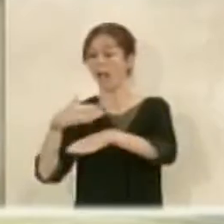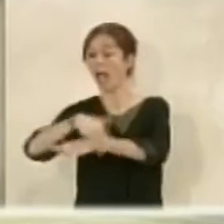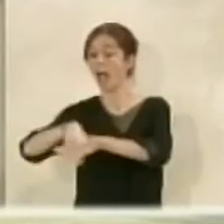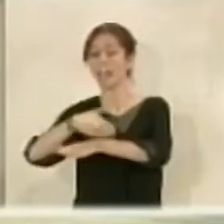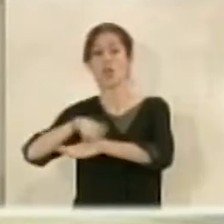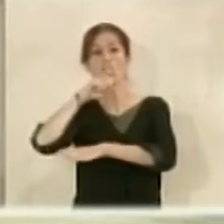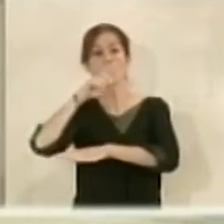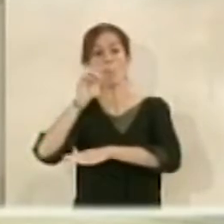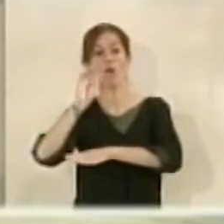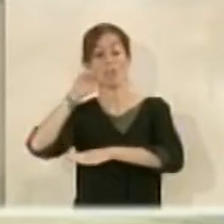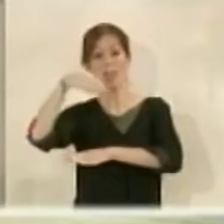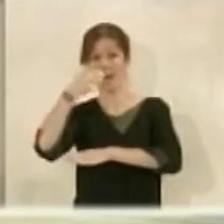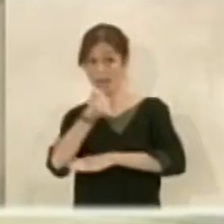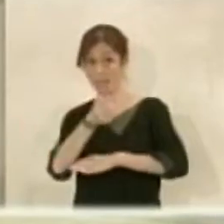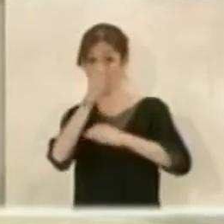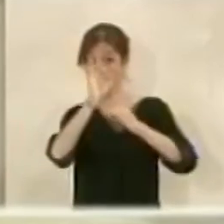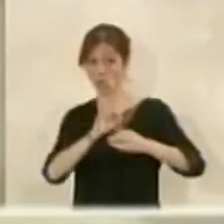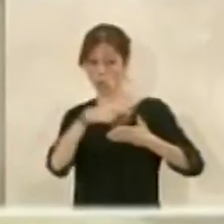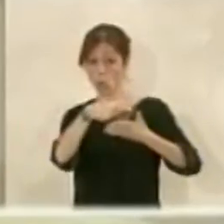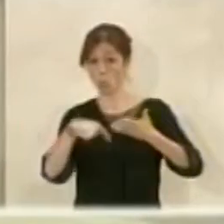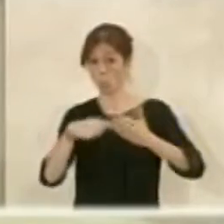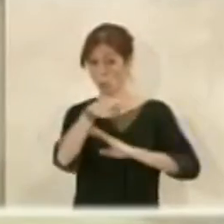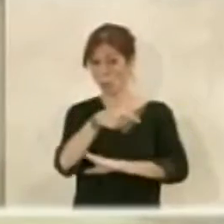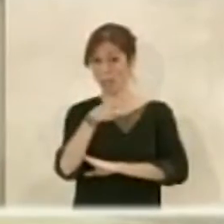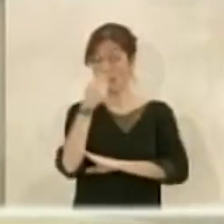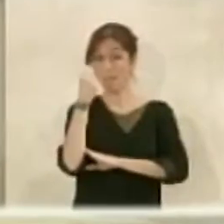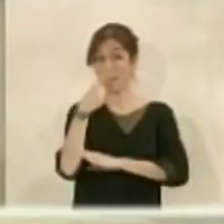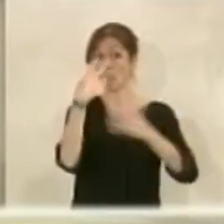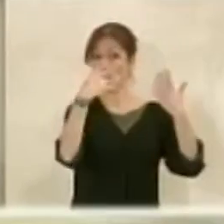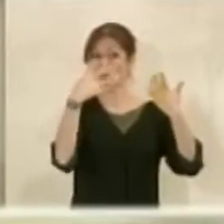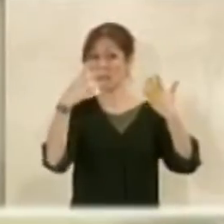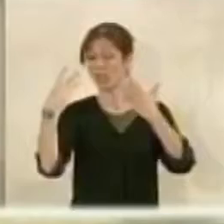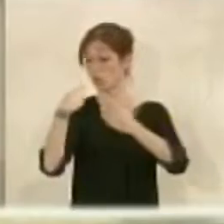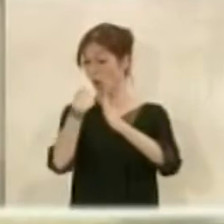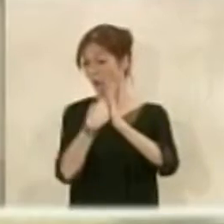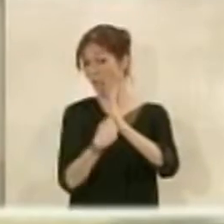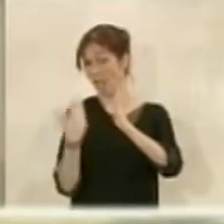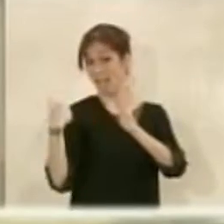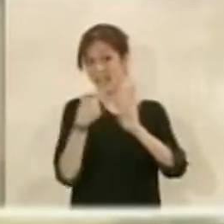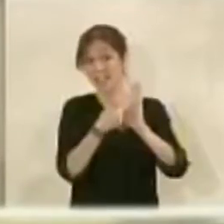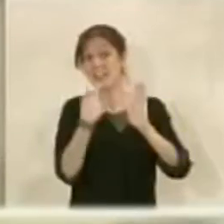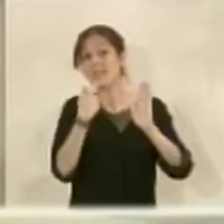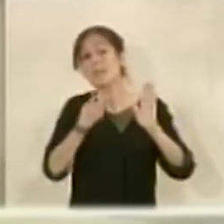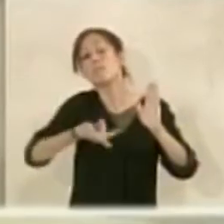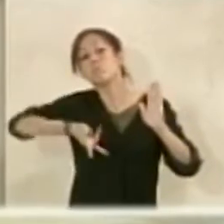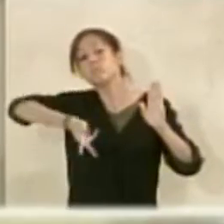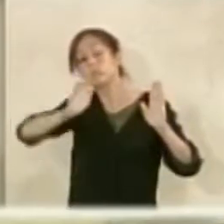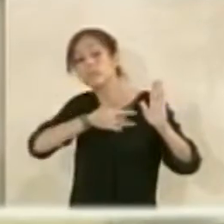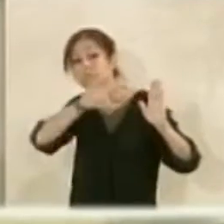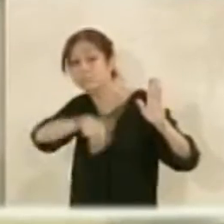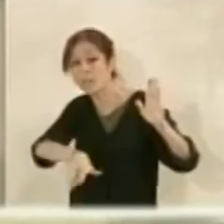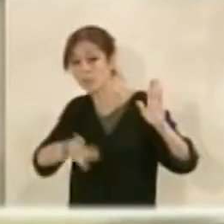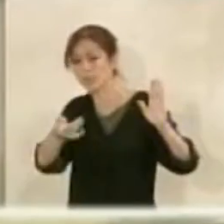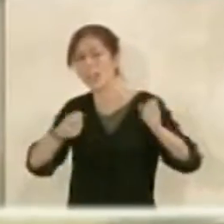Ahí el pegou de 1998 permitía una baja más tres. Ese edificio